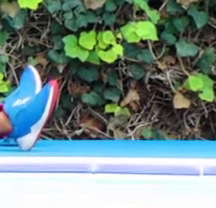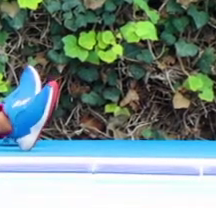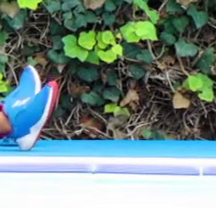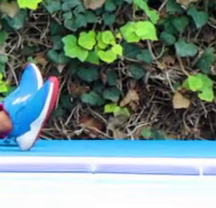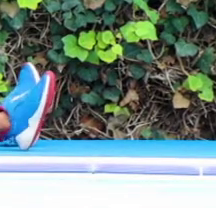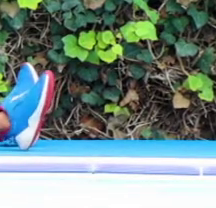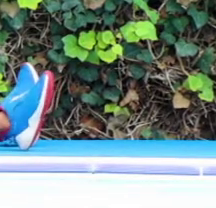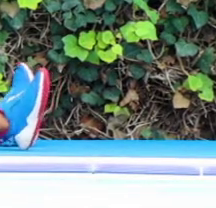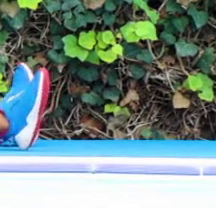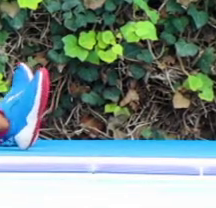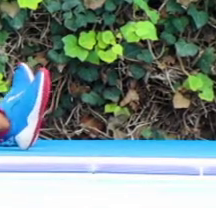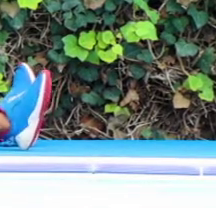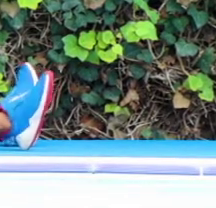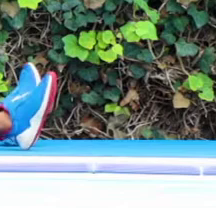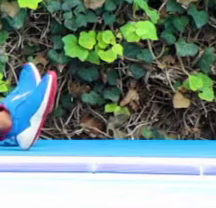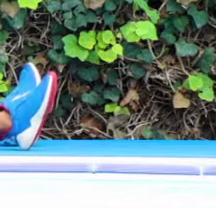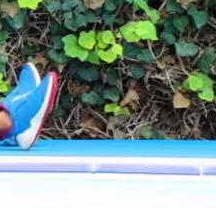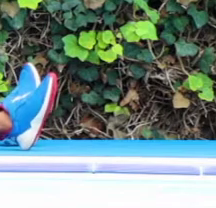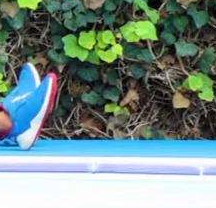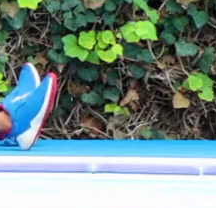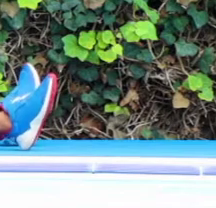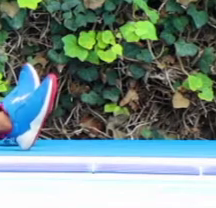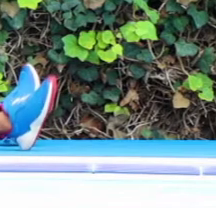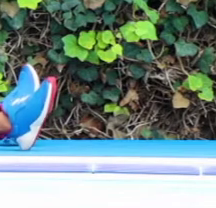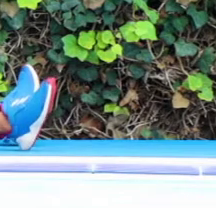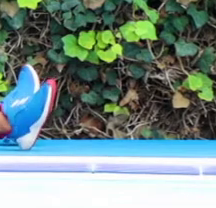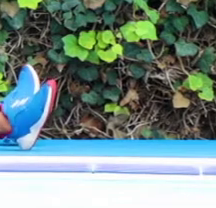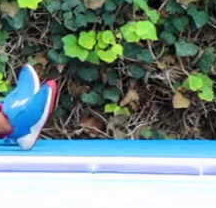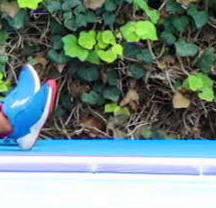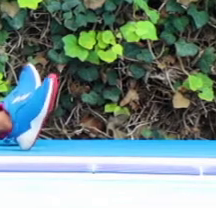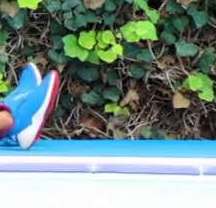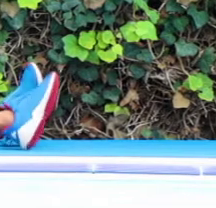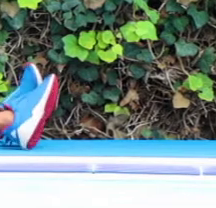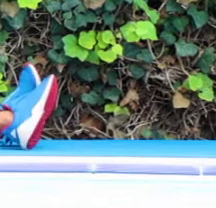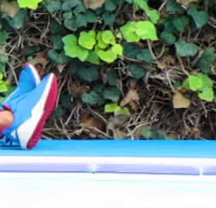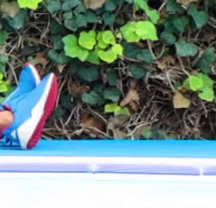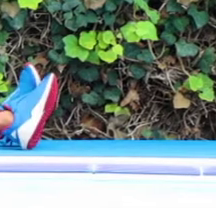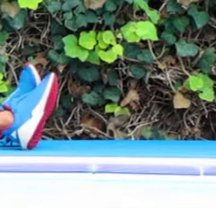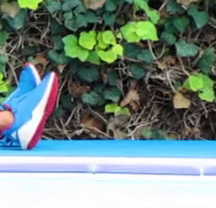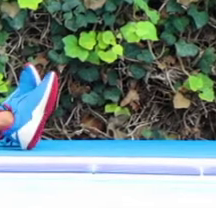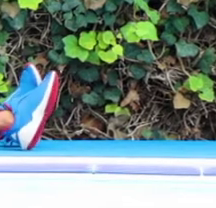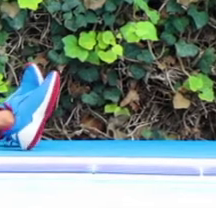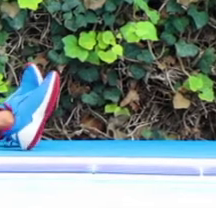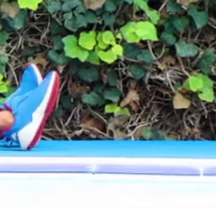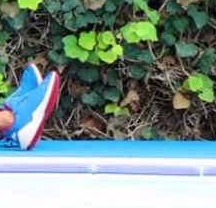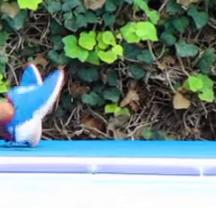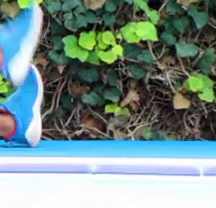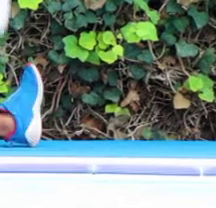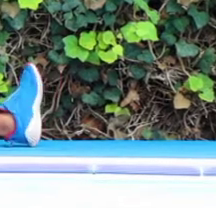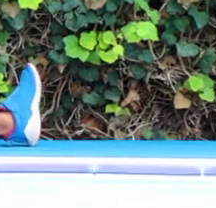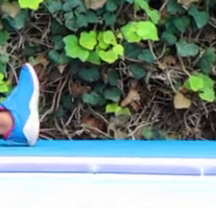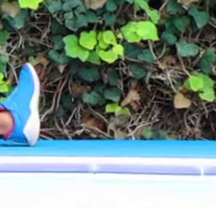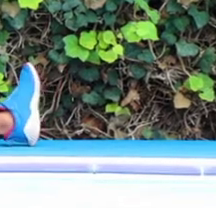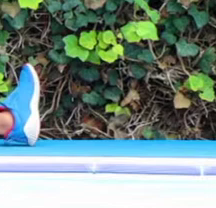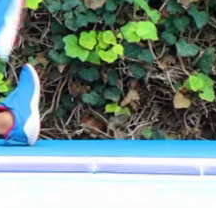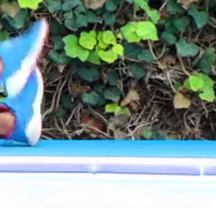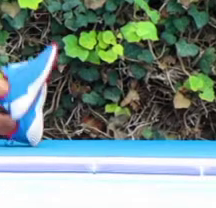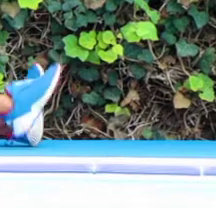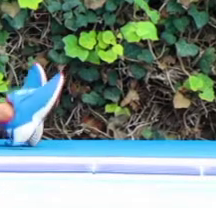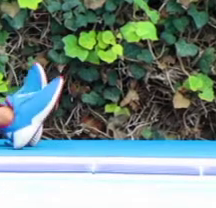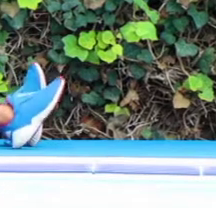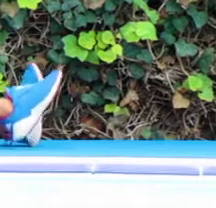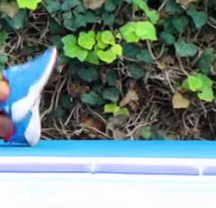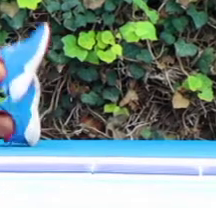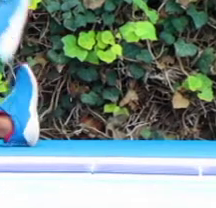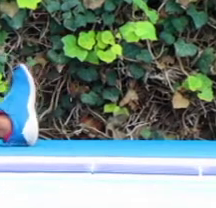Volvemos a respirar y nos preparamos para hacer otra vez el ejercicio. Levantamos pierna derecha. Una.